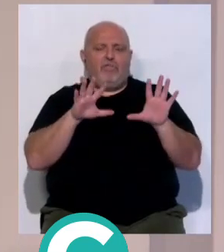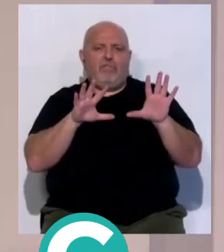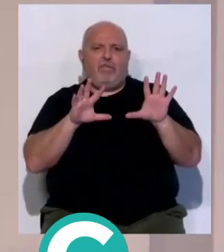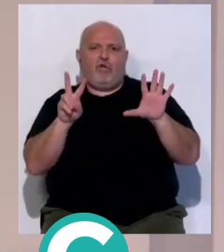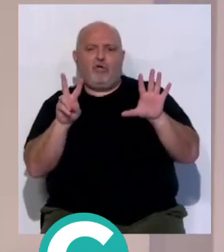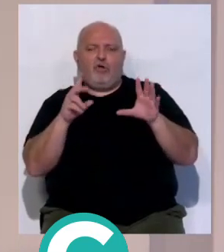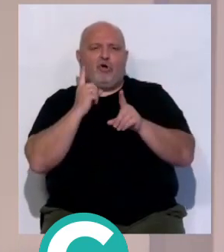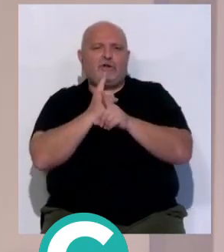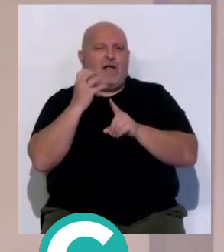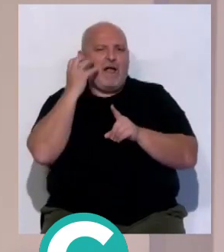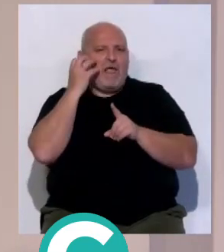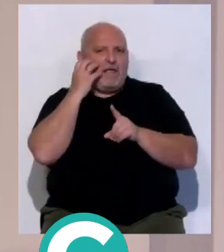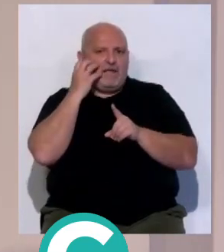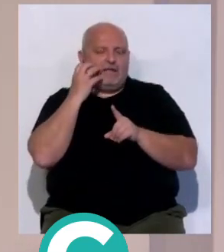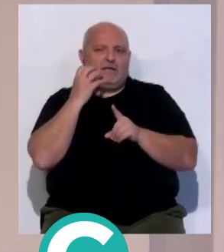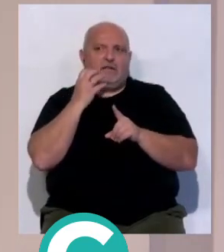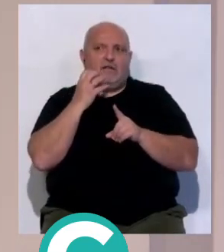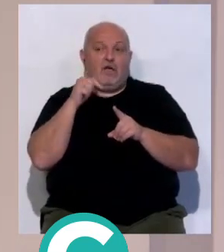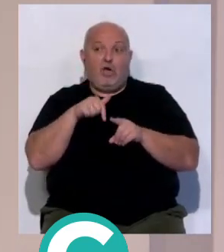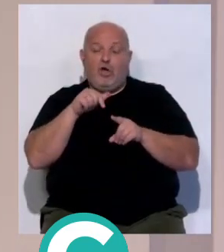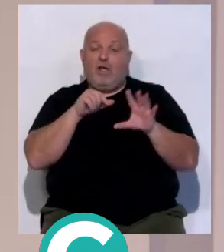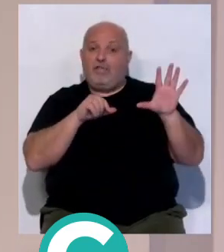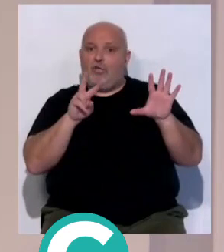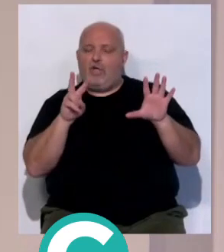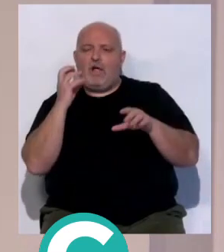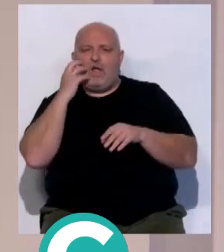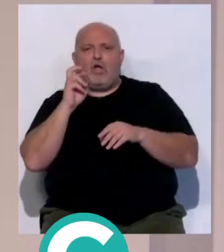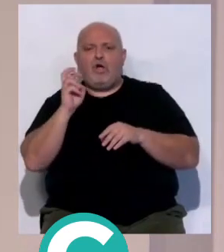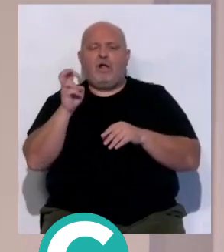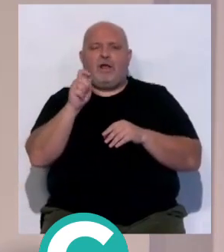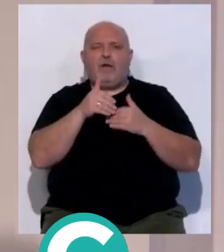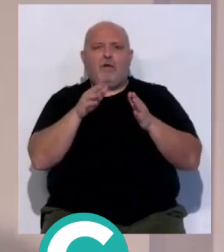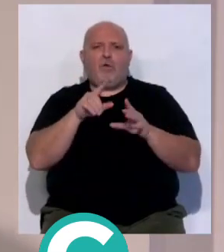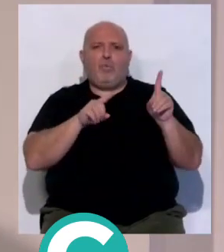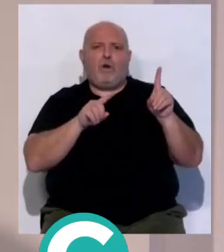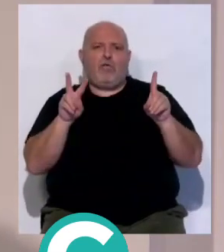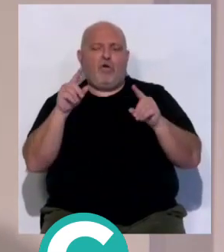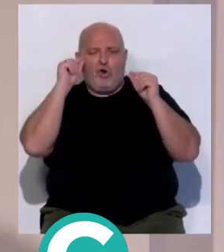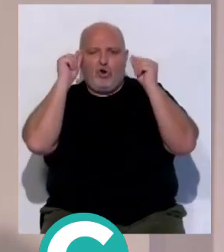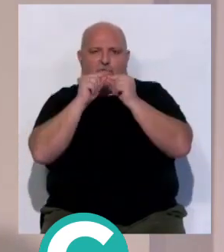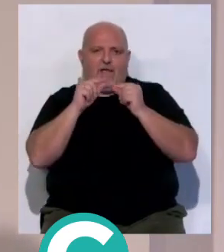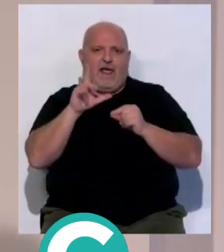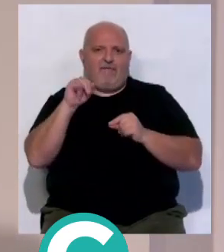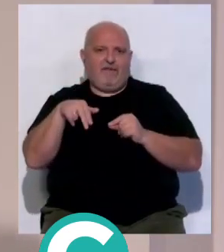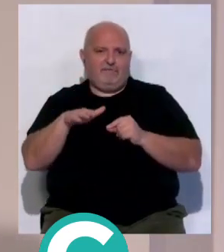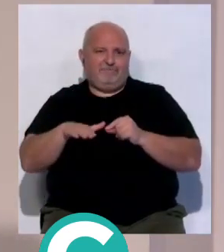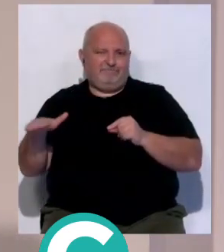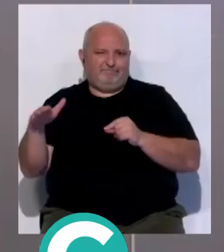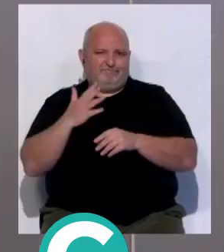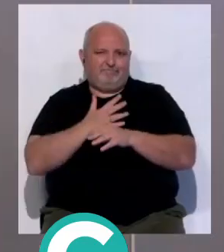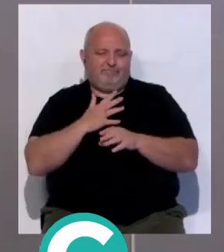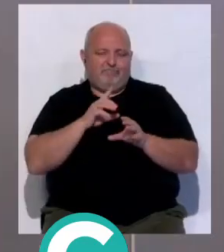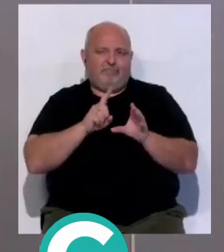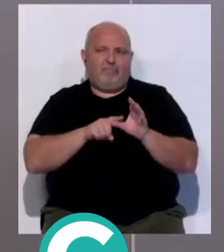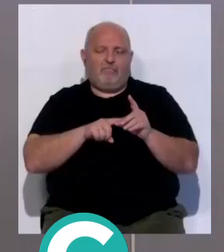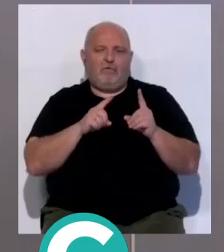frente a Jaén y en la jornada de hoy, no, la jornada de hoy ha sido 5-2 a Jaén y en la inaugural 1-2 a Córdoba. Se puso, empezaron 1-1,